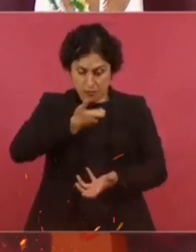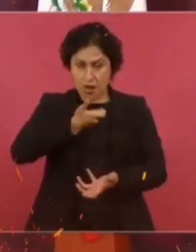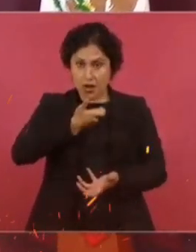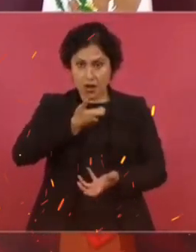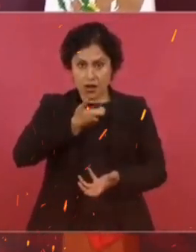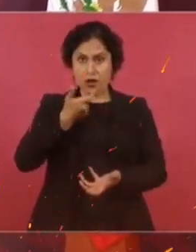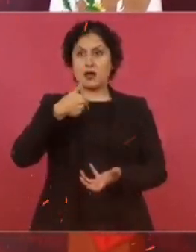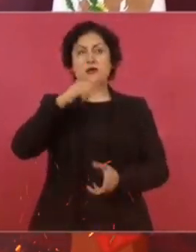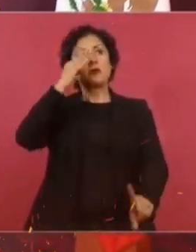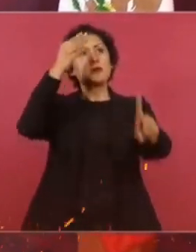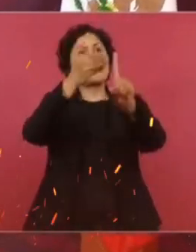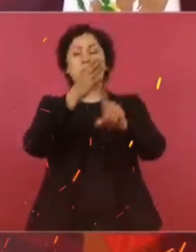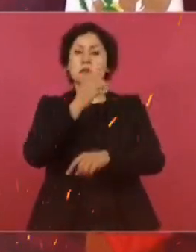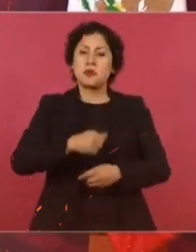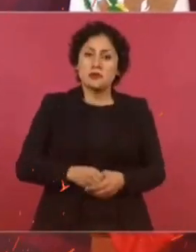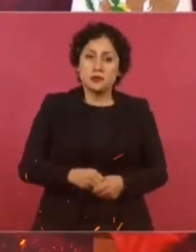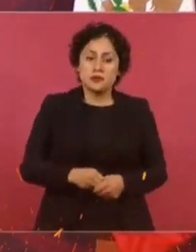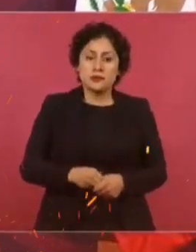con nuestra misión